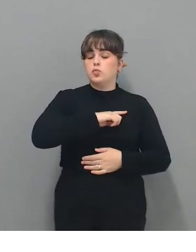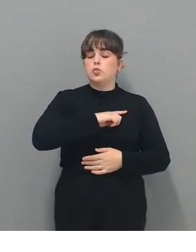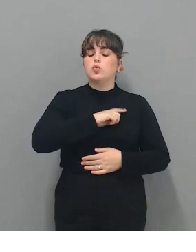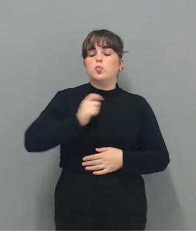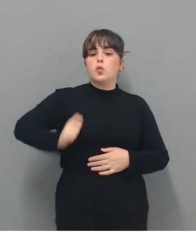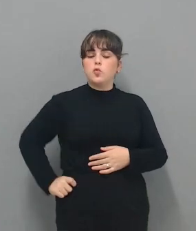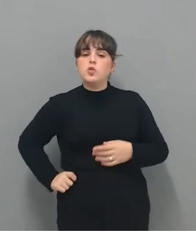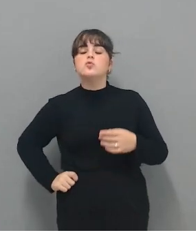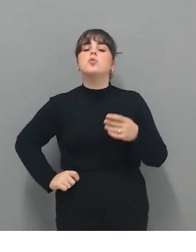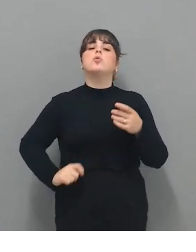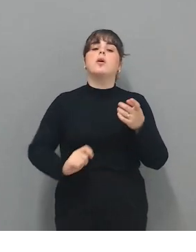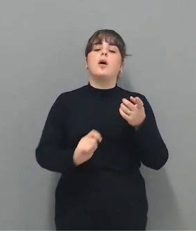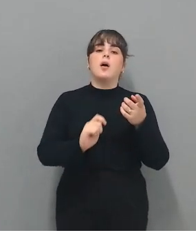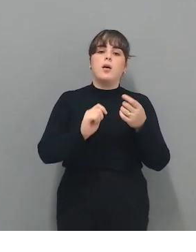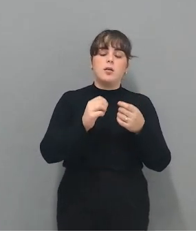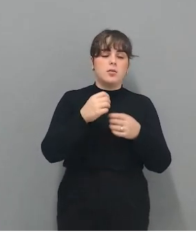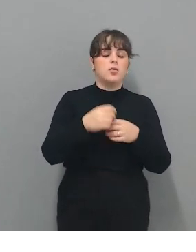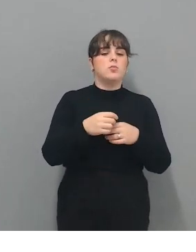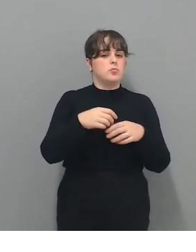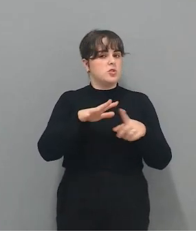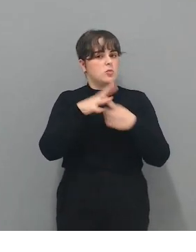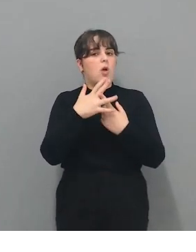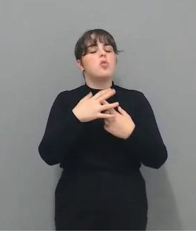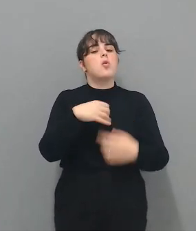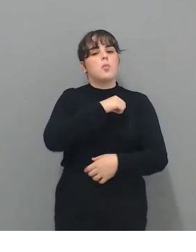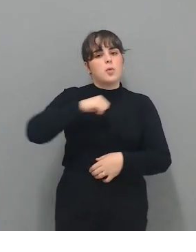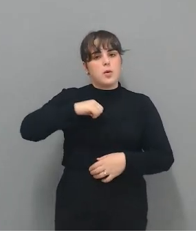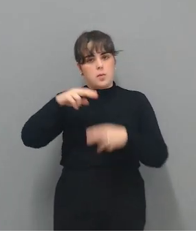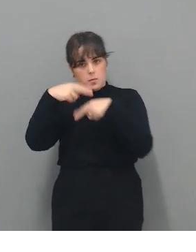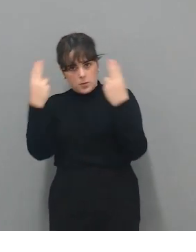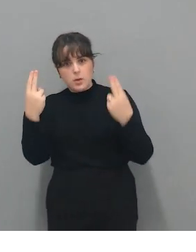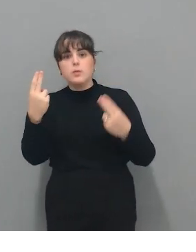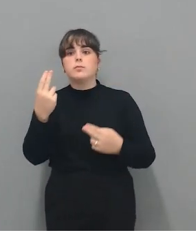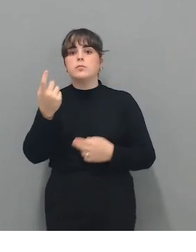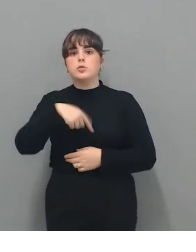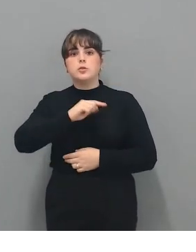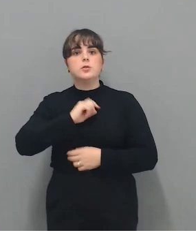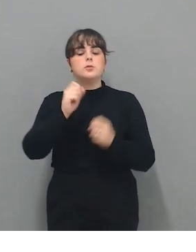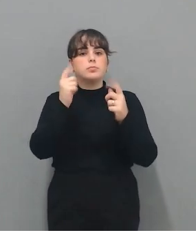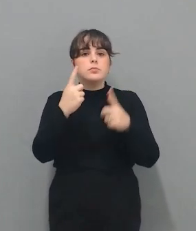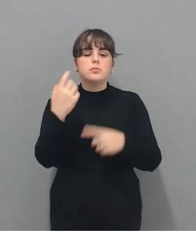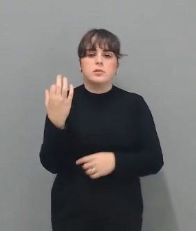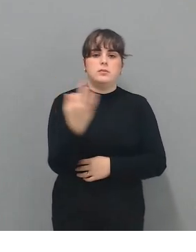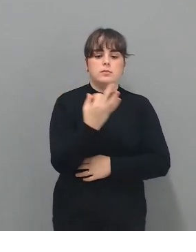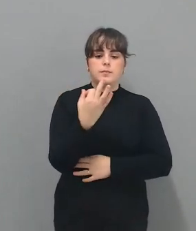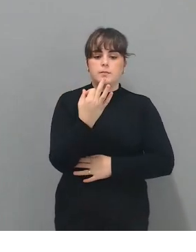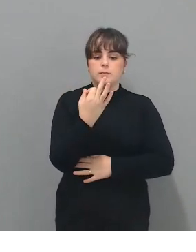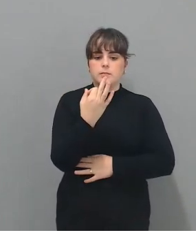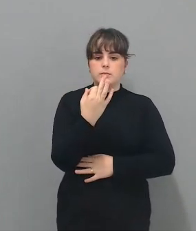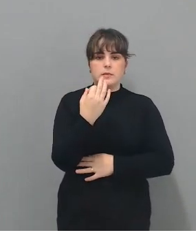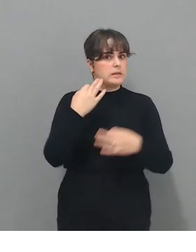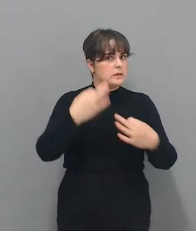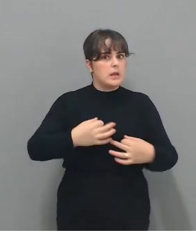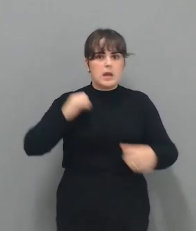nuestra actividad, tanto pública como privada. Es decir, nosotros nos damos cuenta que toda la vida y